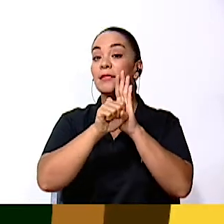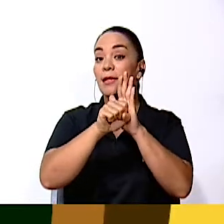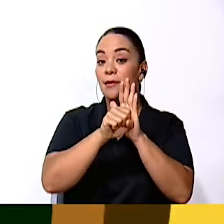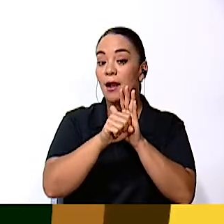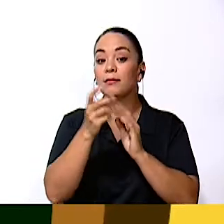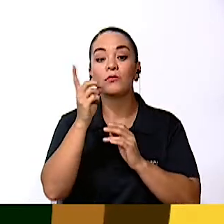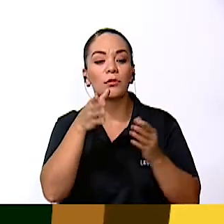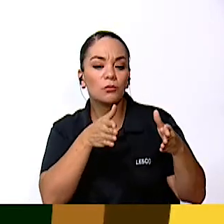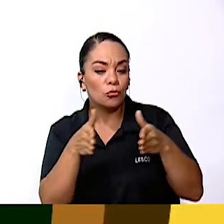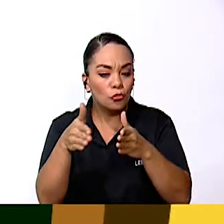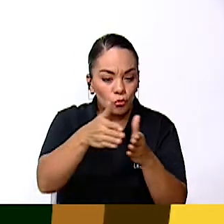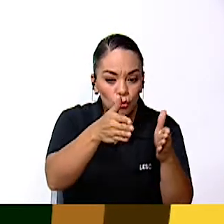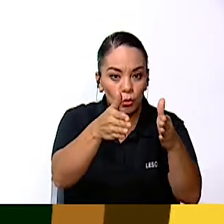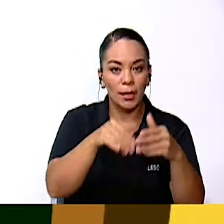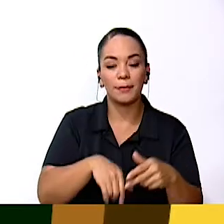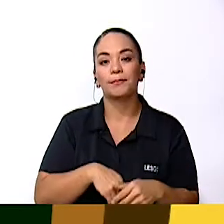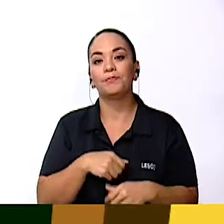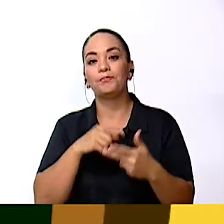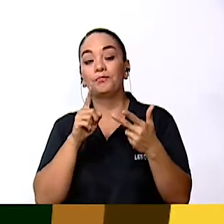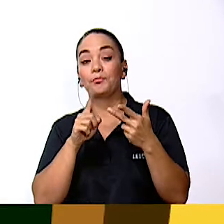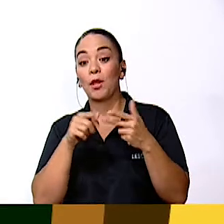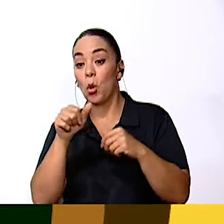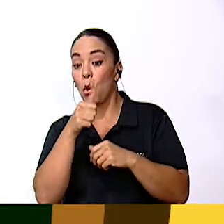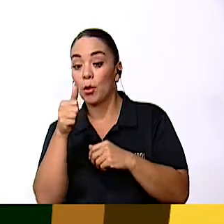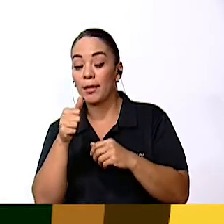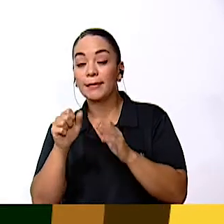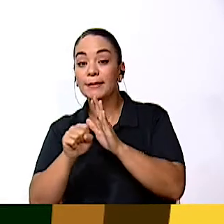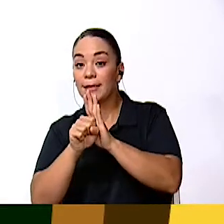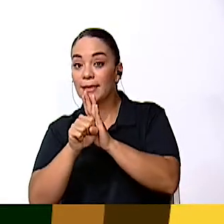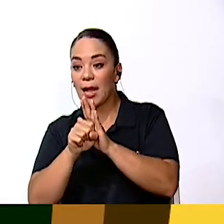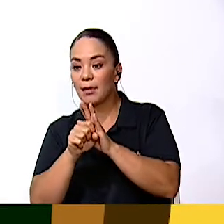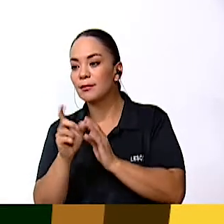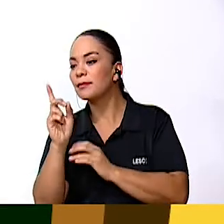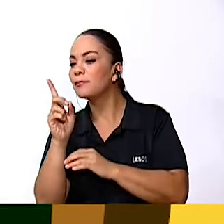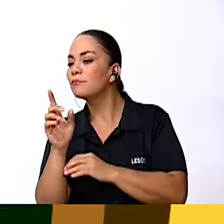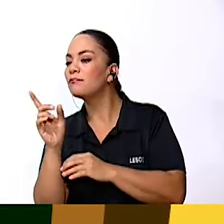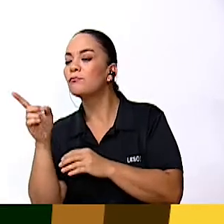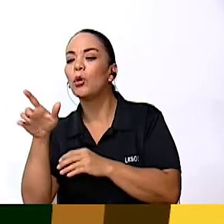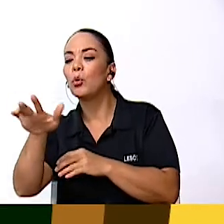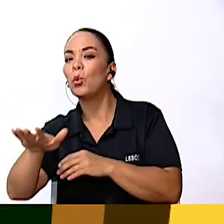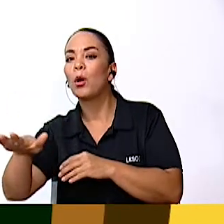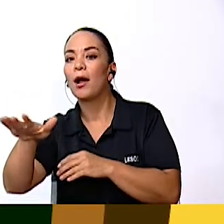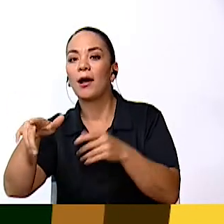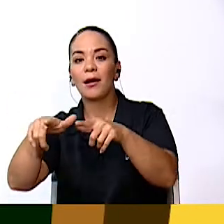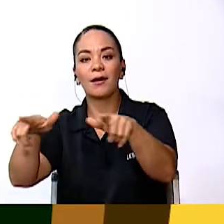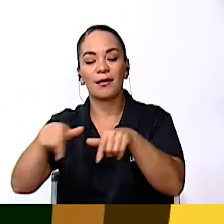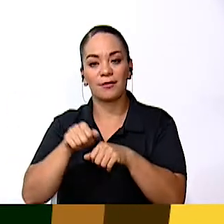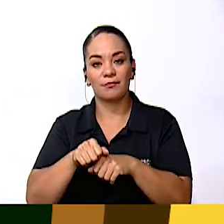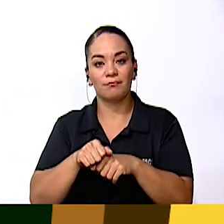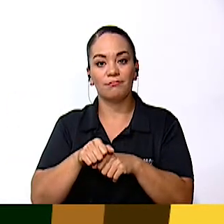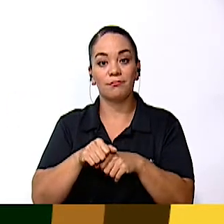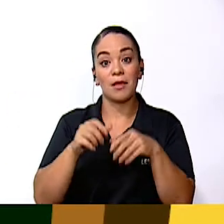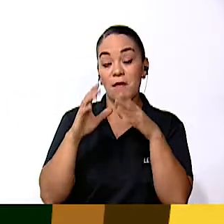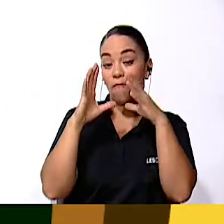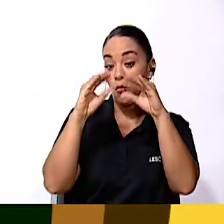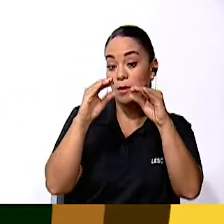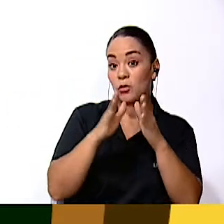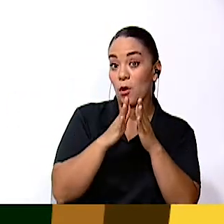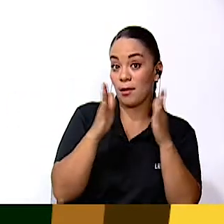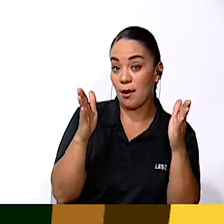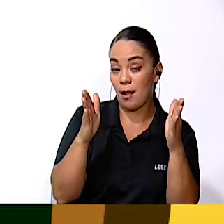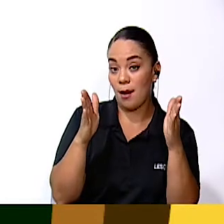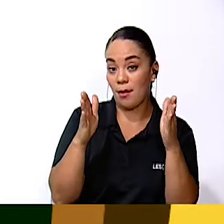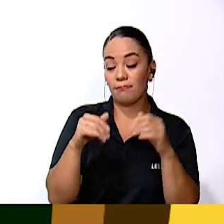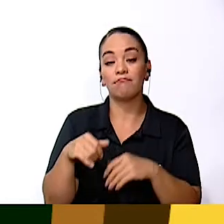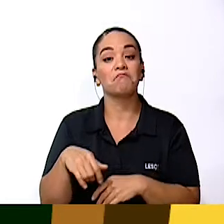ruta Las señales de destino y distancia Señales de información general Señales de